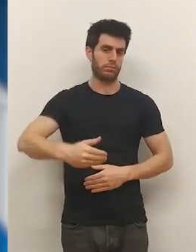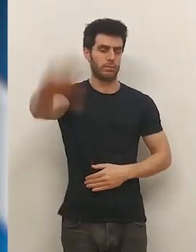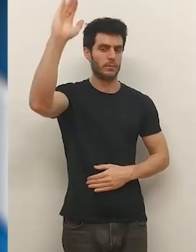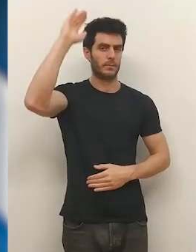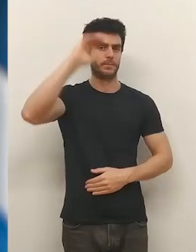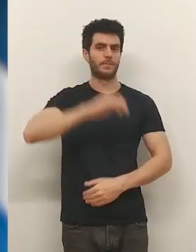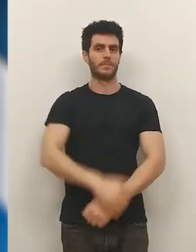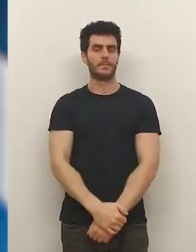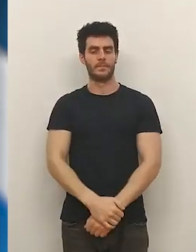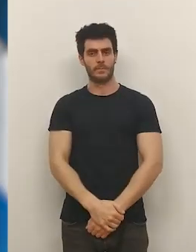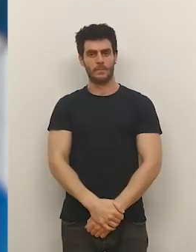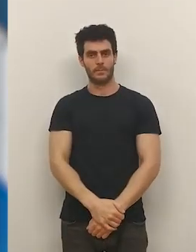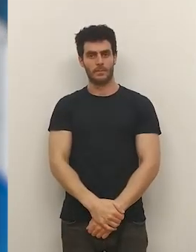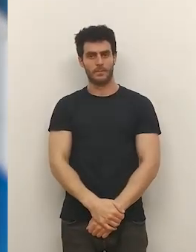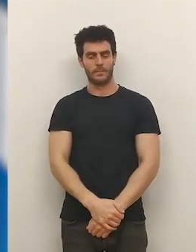delante.